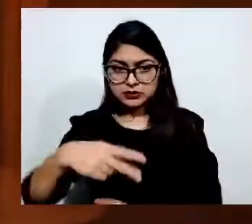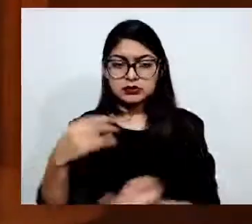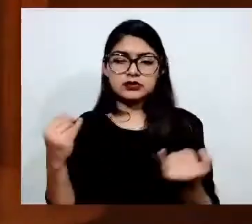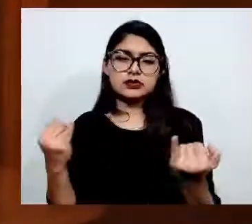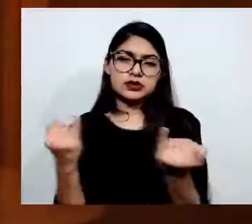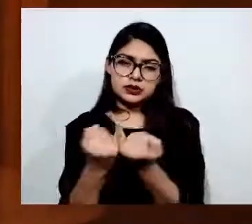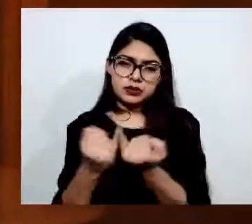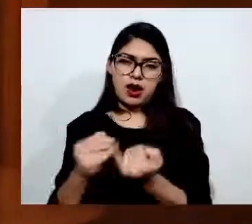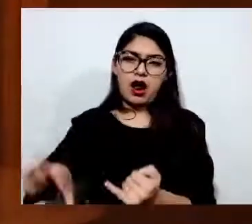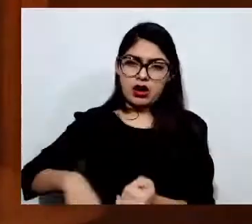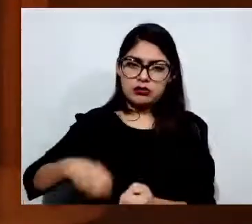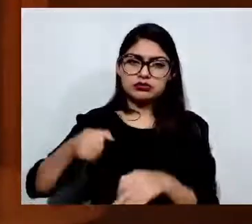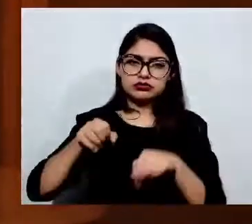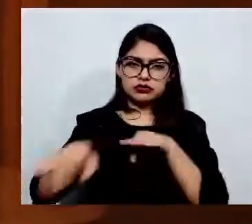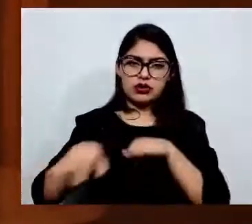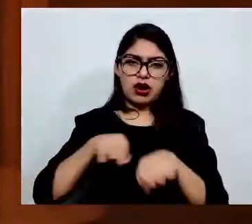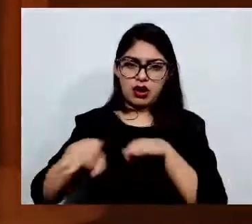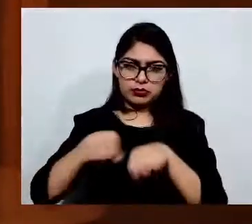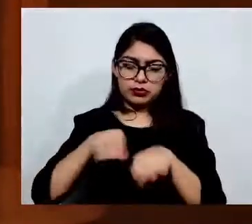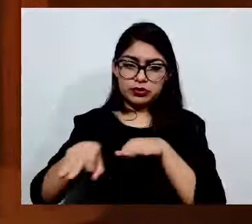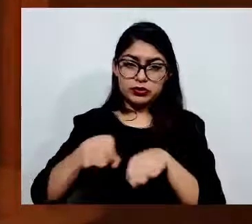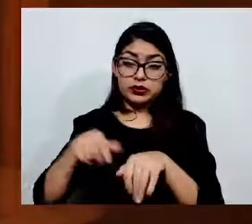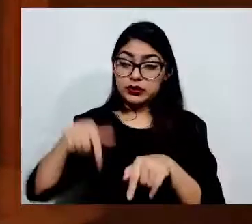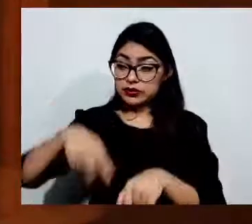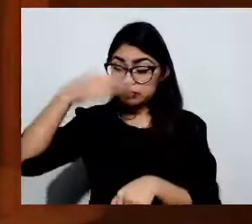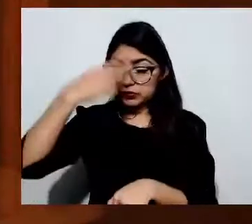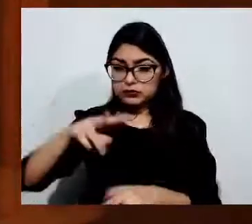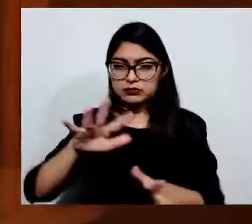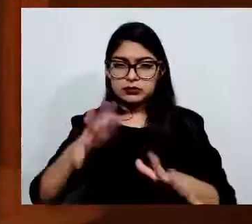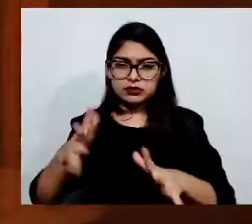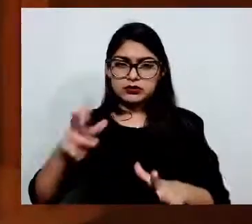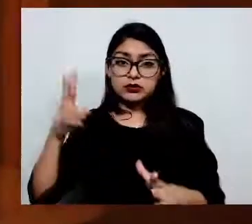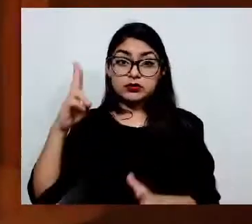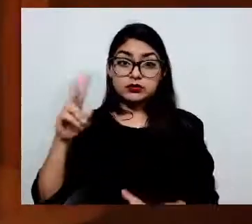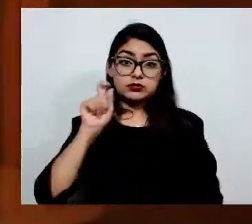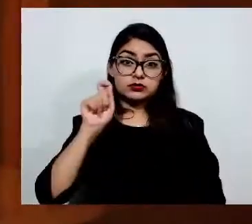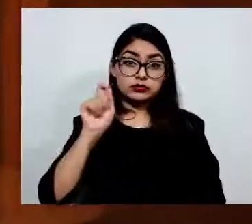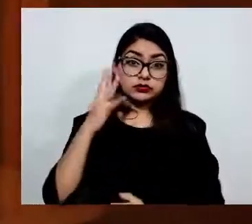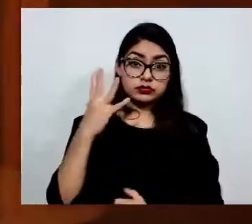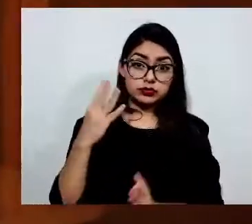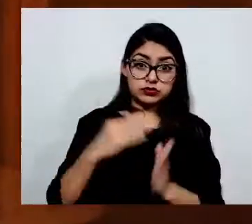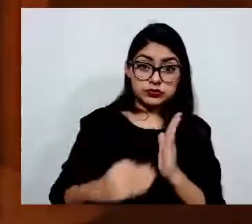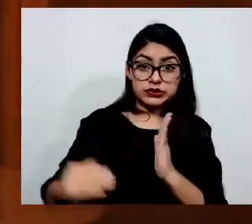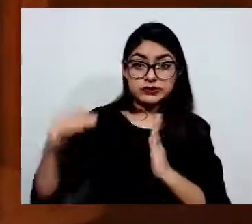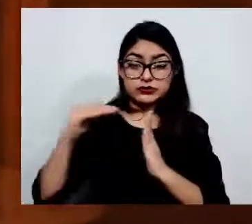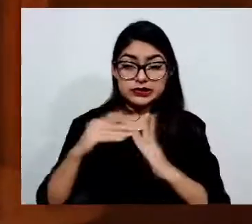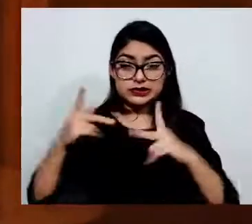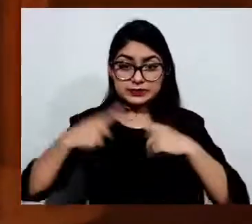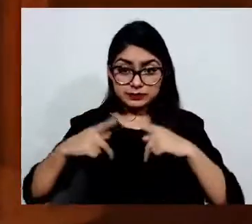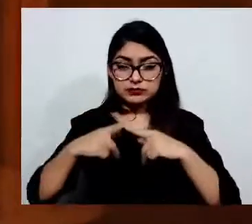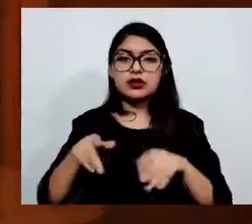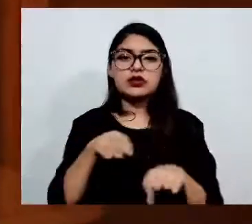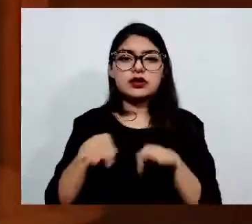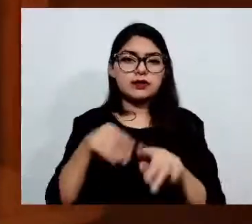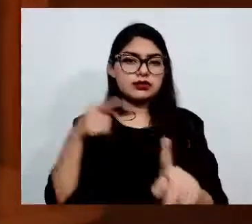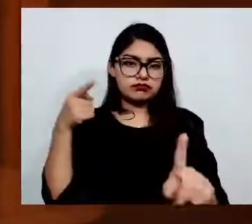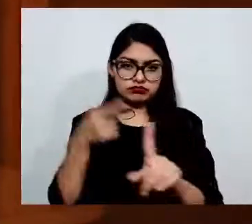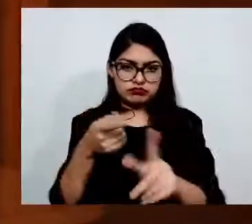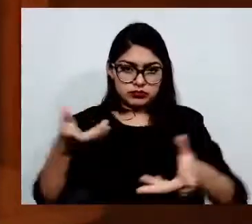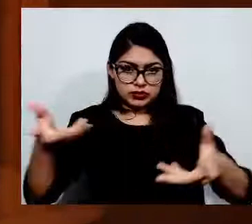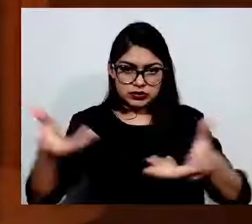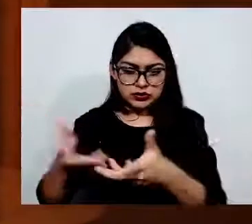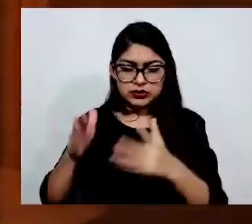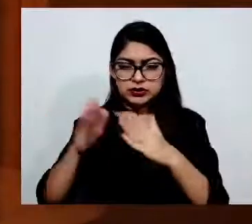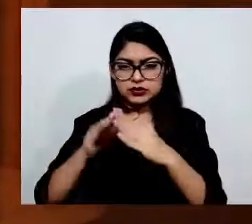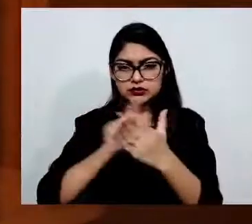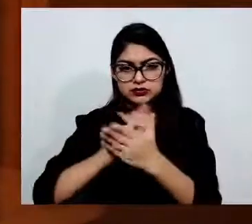.4 millones de personas se dedican a esta actividad. Sin embargo, el 98 por ciento de ellas no